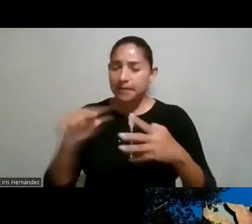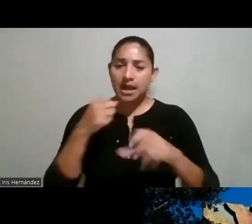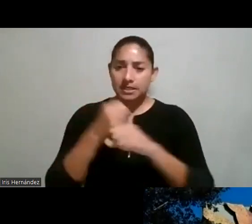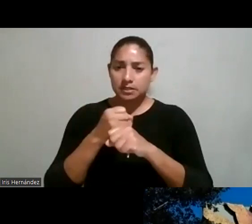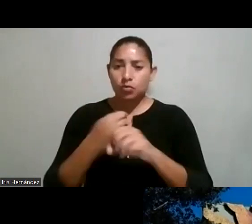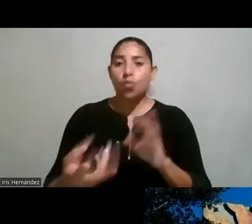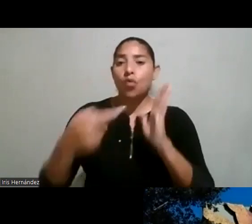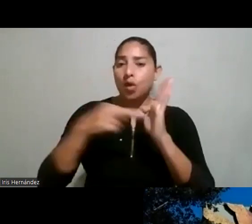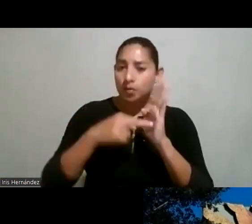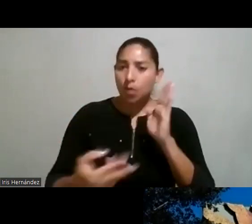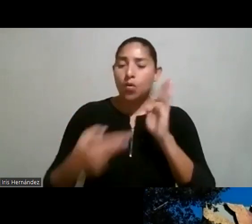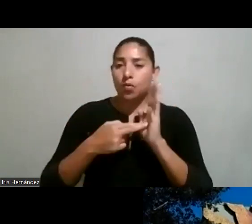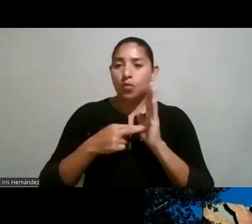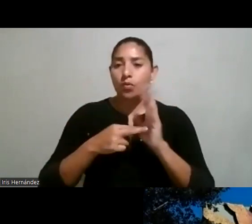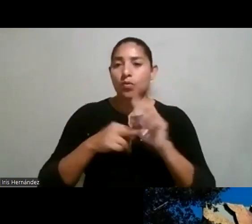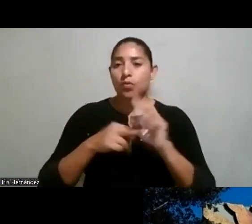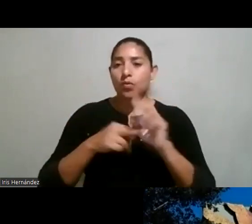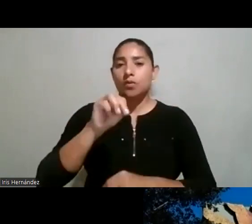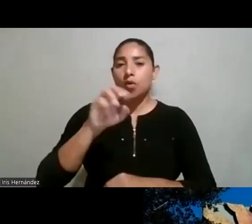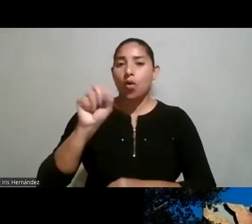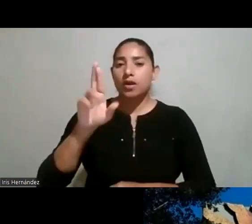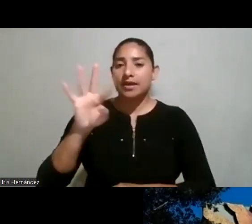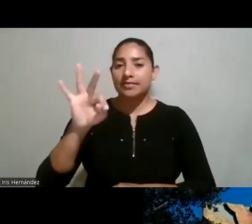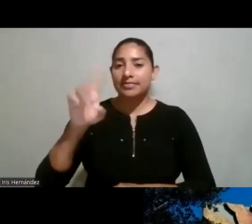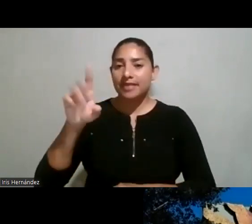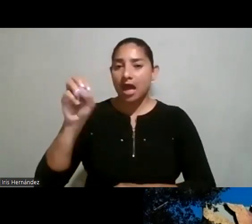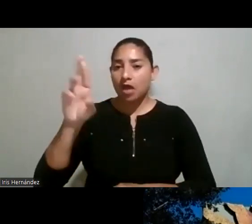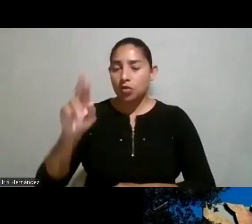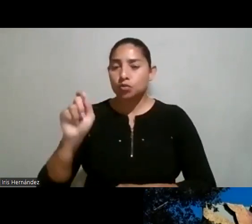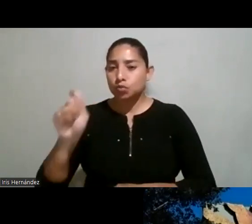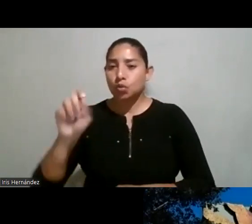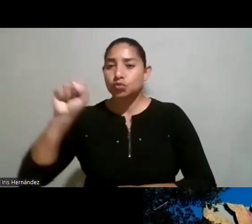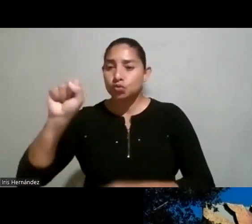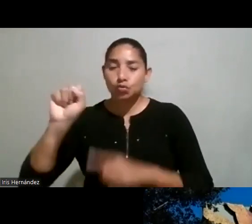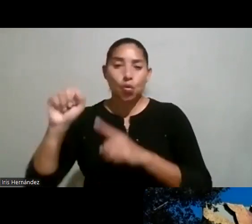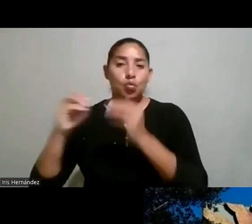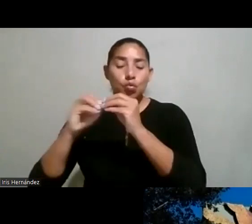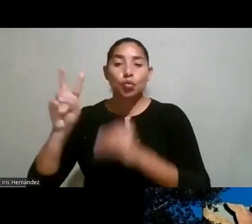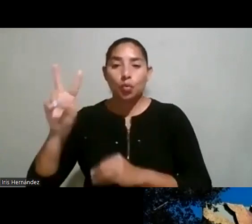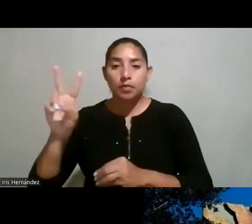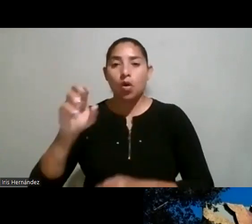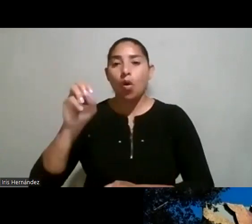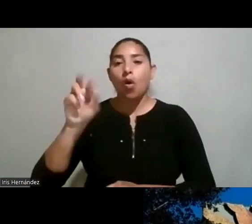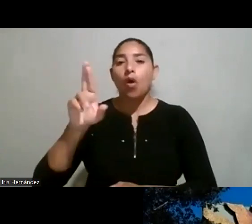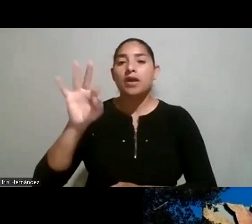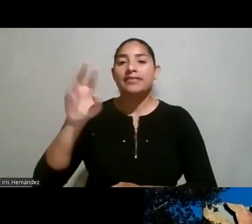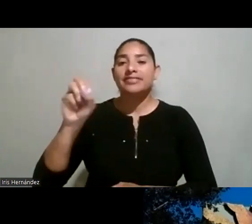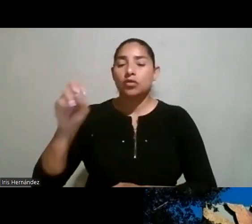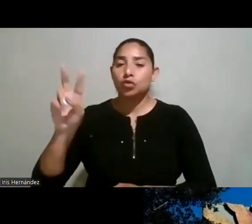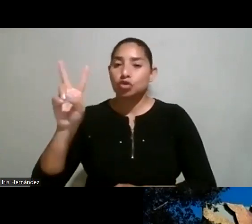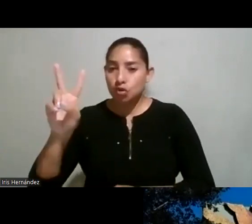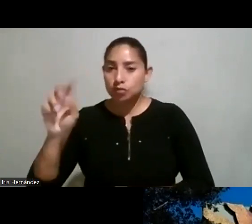un relanzamiento del sitio web de orientados orientados ese dos con número orientados.me .go